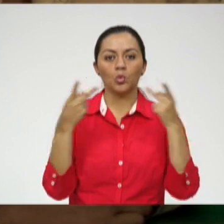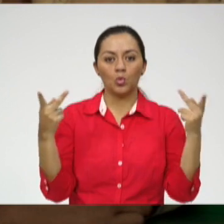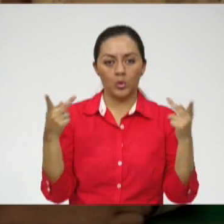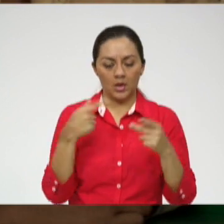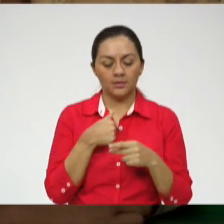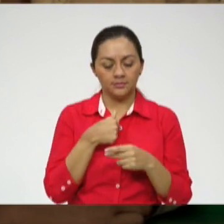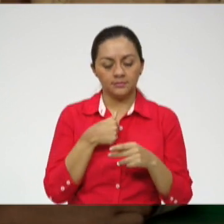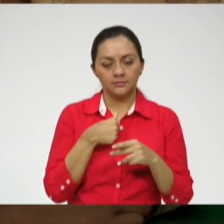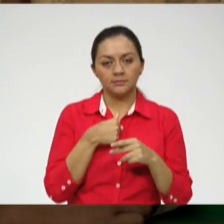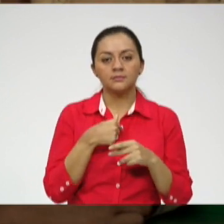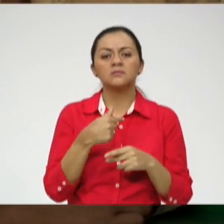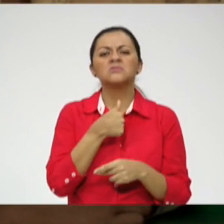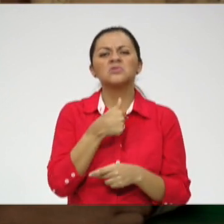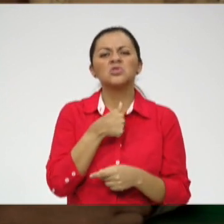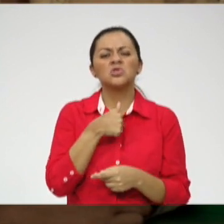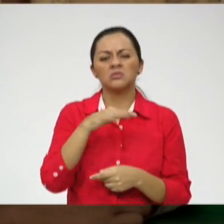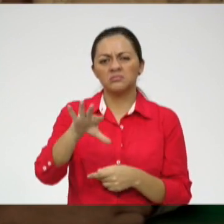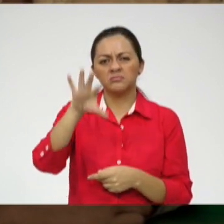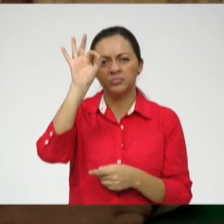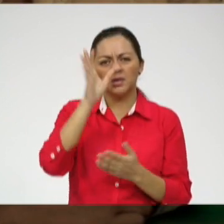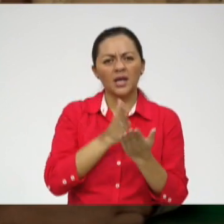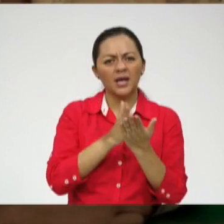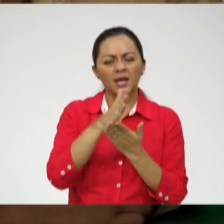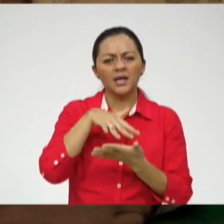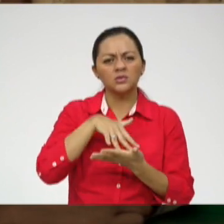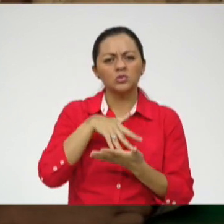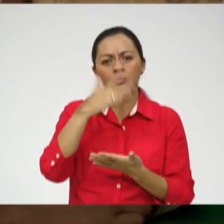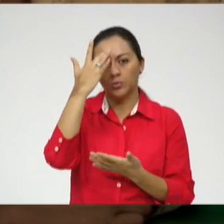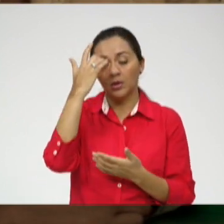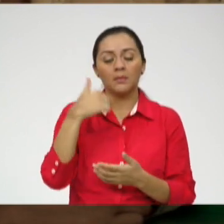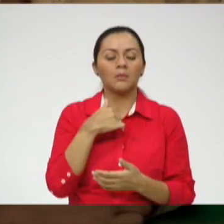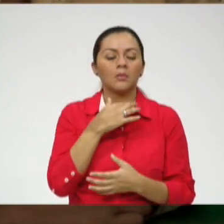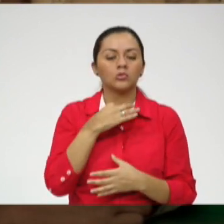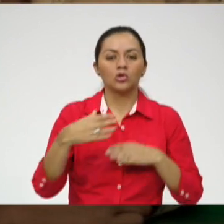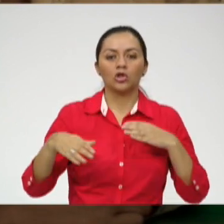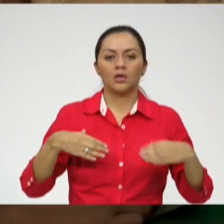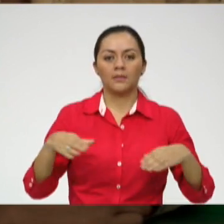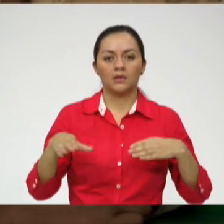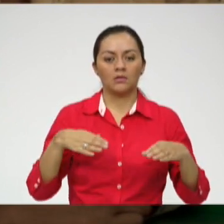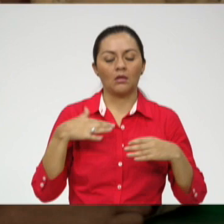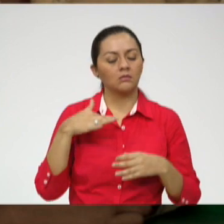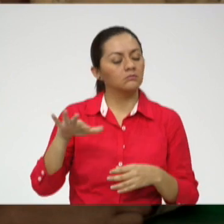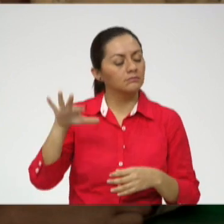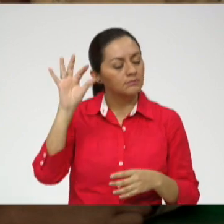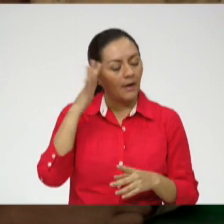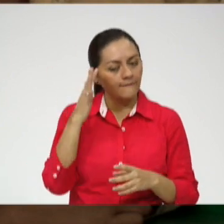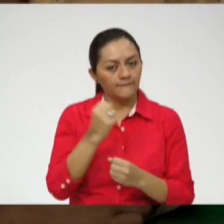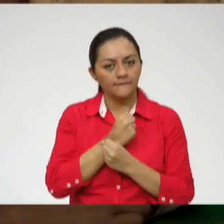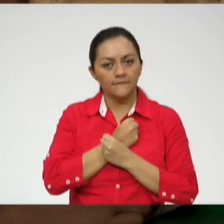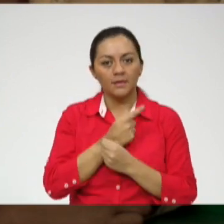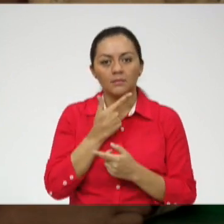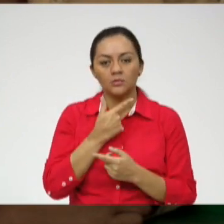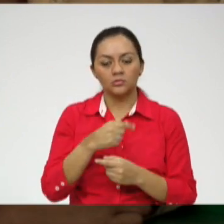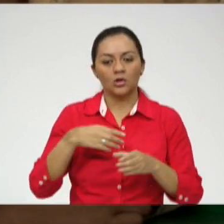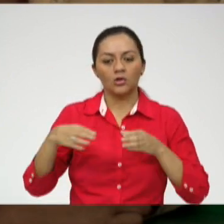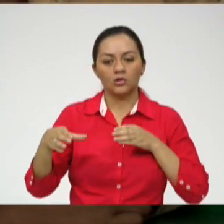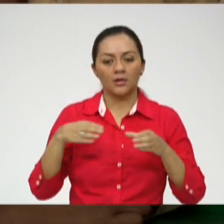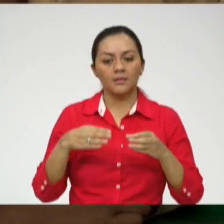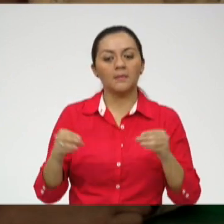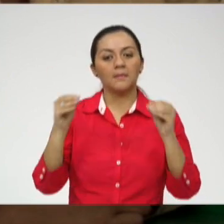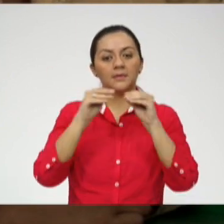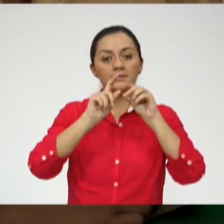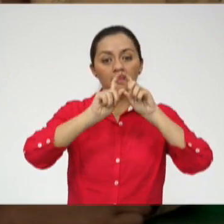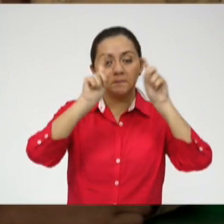Y decidí escoger esta carrera porque me gusta la parte contable, la contabilidad, y también porque tiene que ver, sea, todo relacionado con